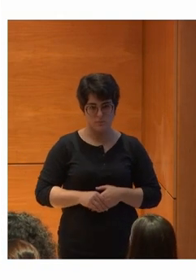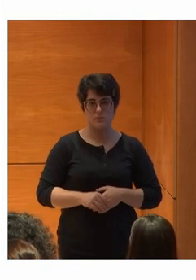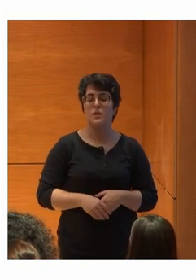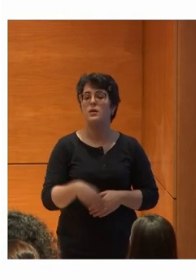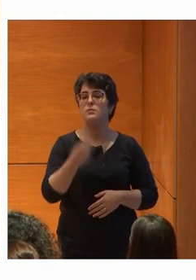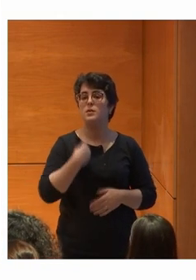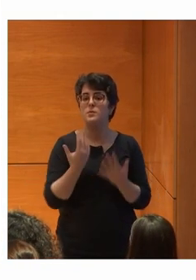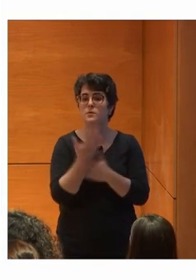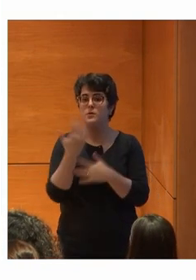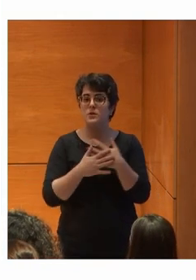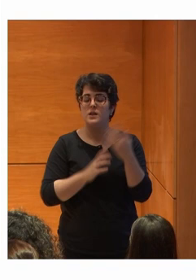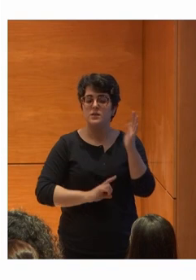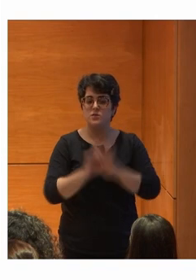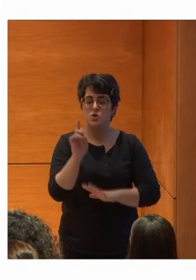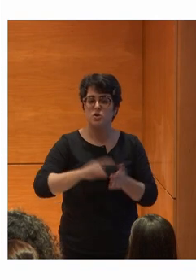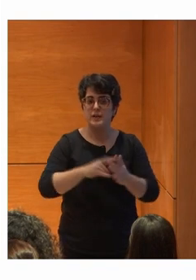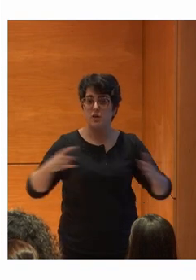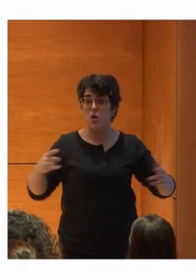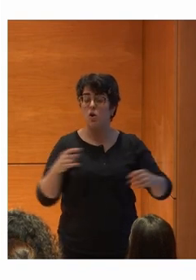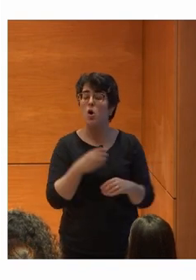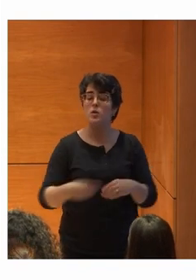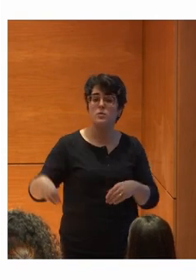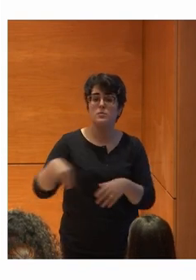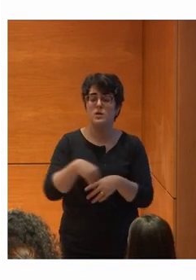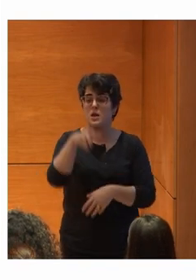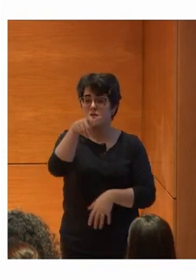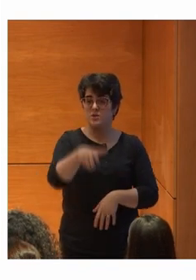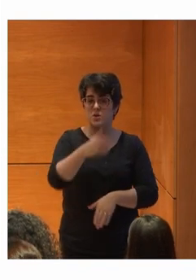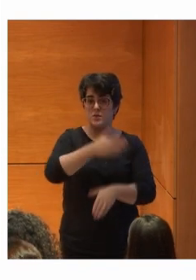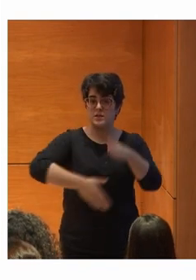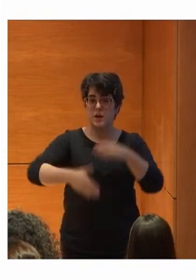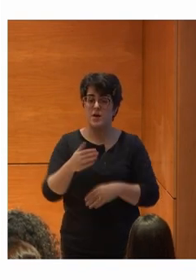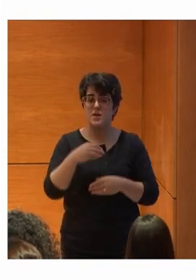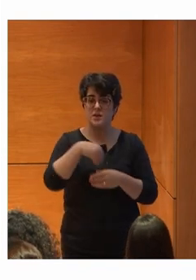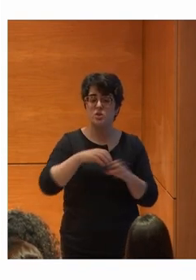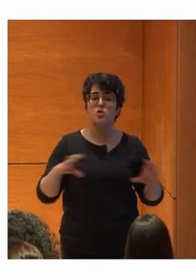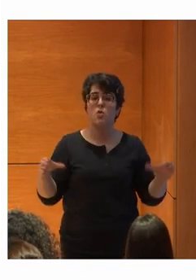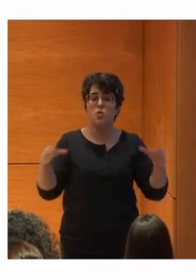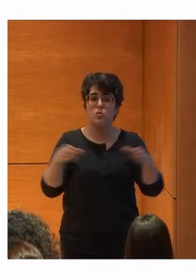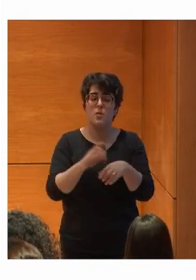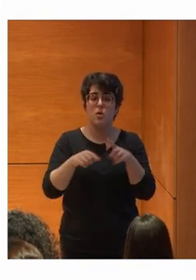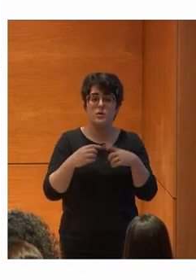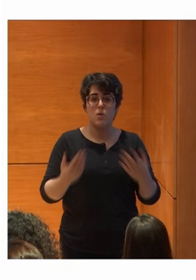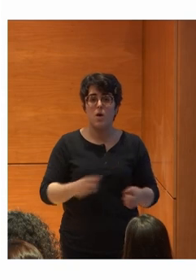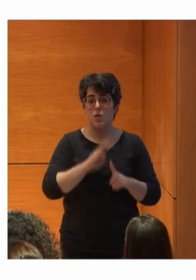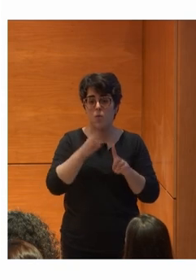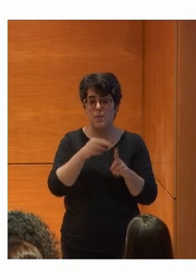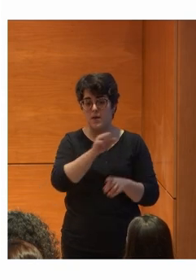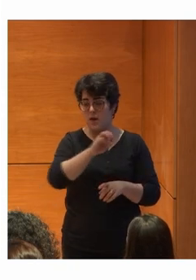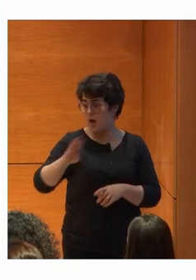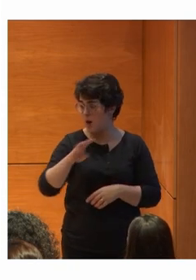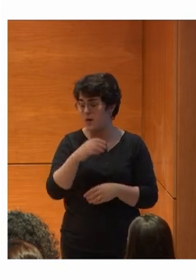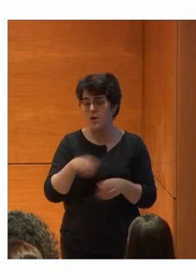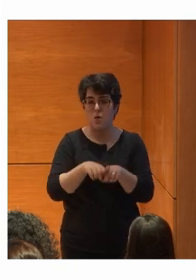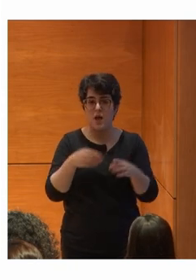Inclusión Piden a los Desarrolladores Tecnológicos Que incluyan A personas Con discapacidad En sus equipos Para que las webs Y las apps Sean